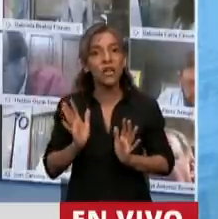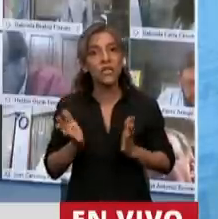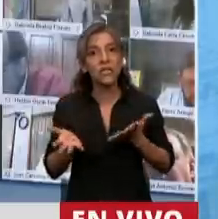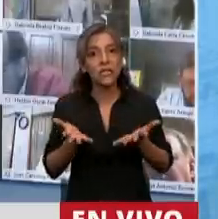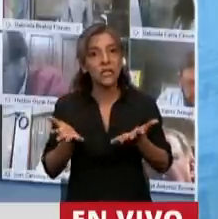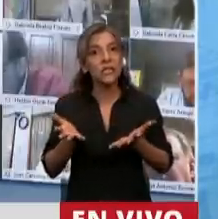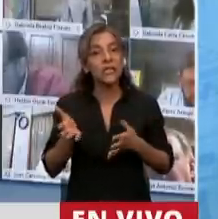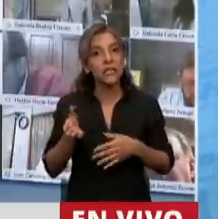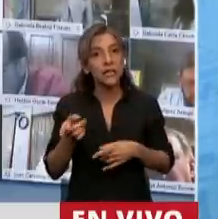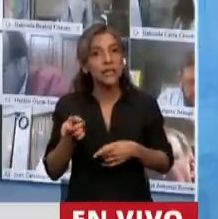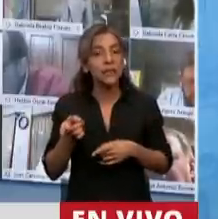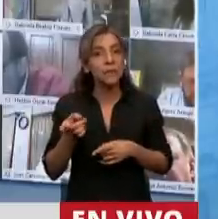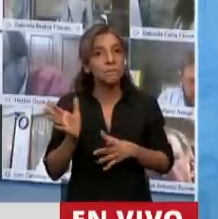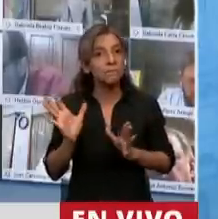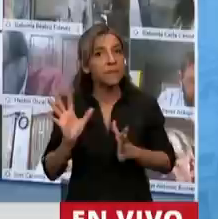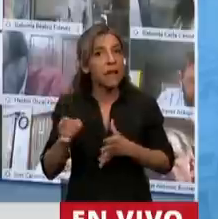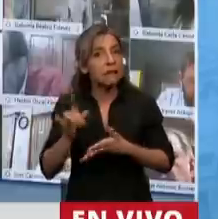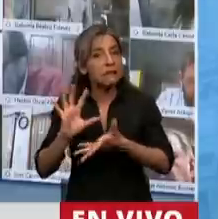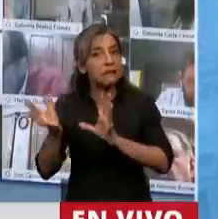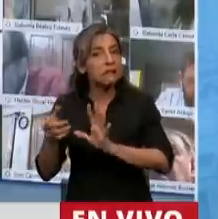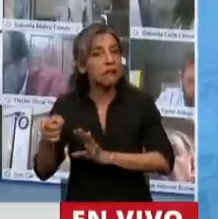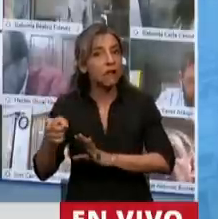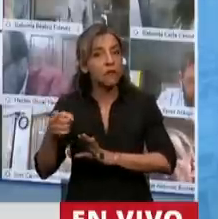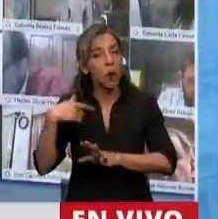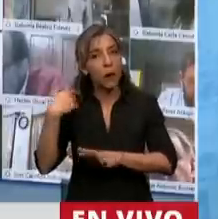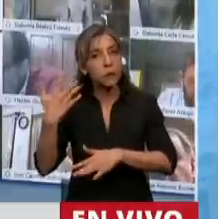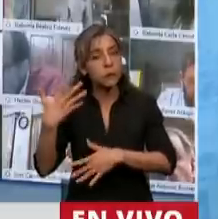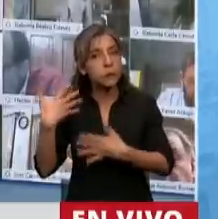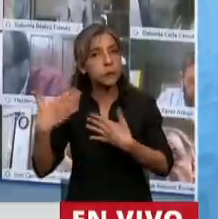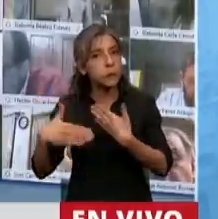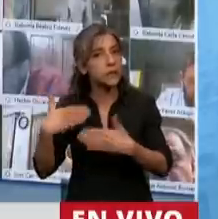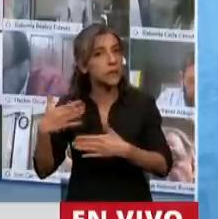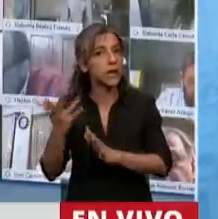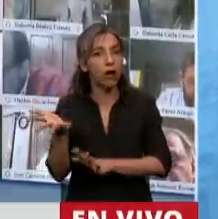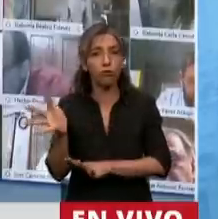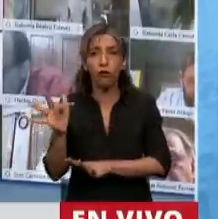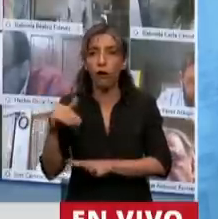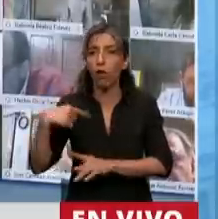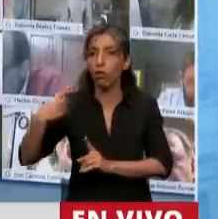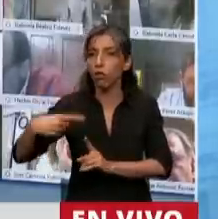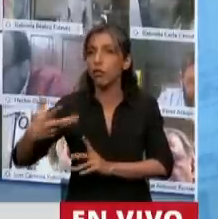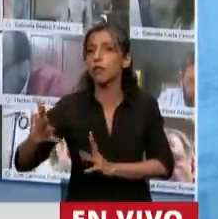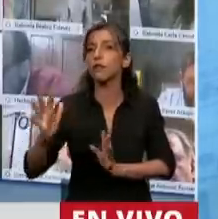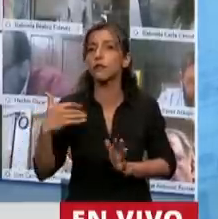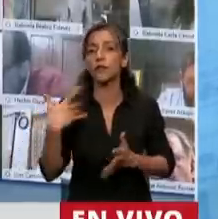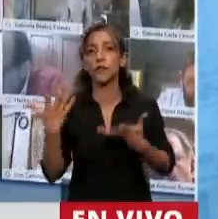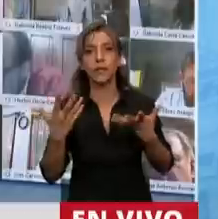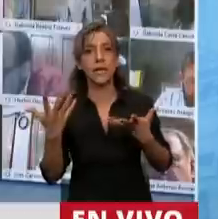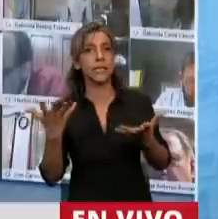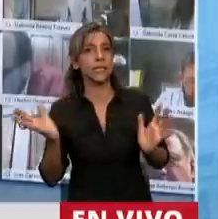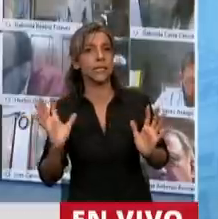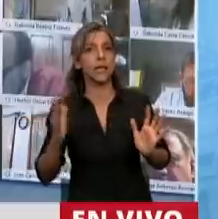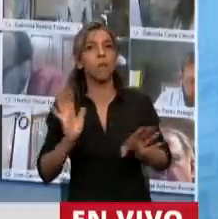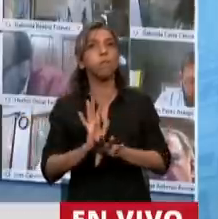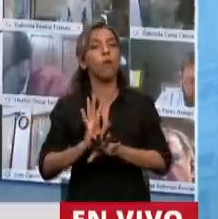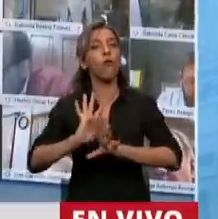va a ir carcomiendo día a día y de a poco la sustentabilidad institucional de la Argentina,